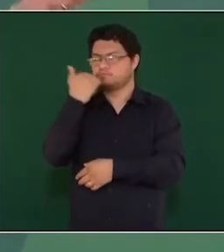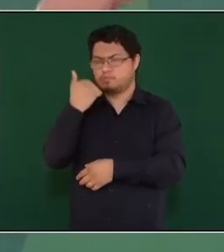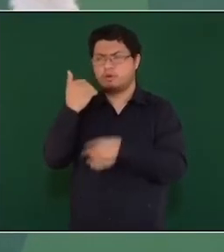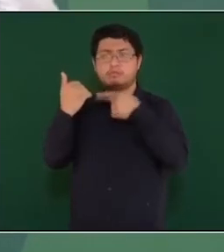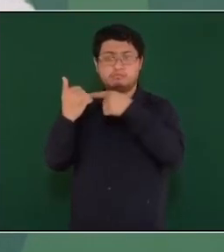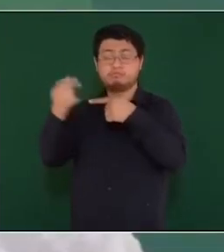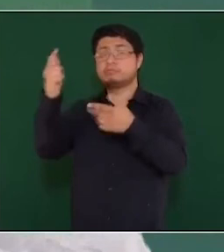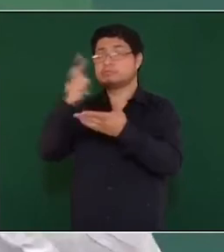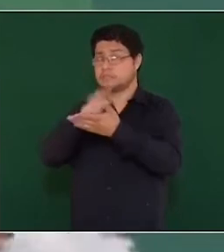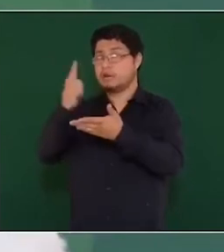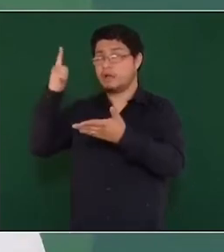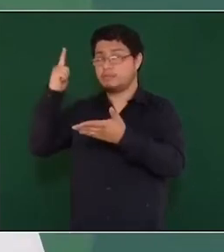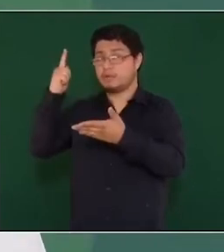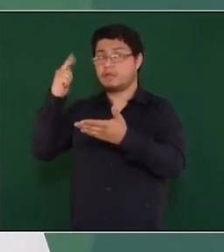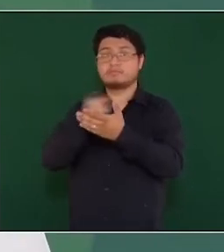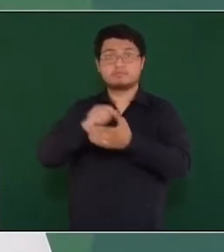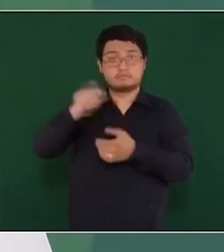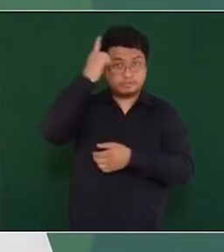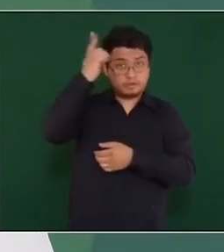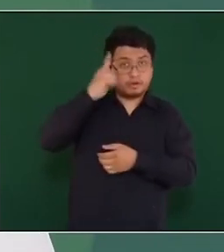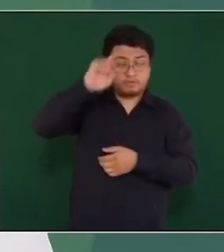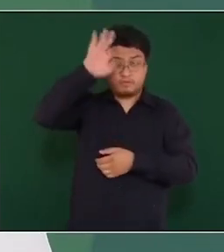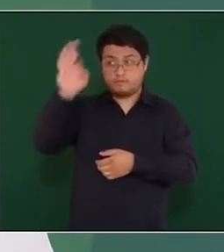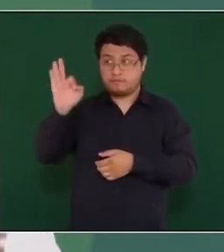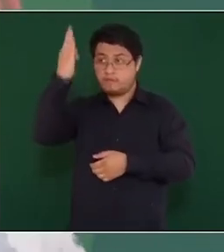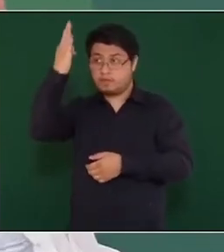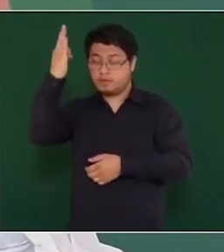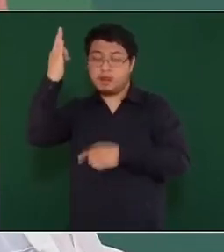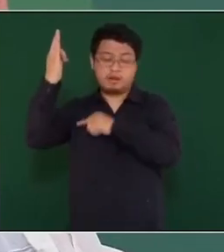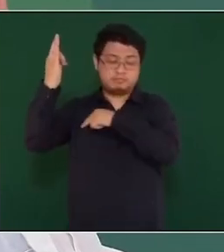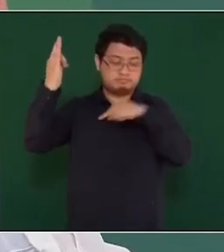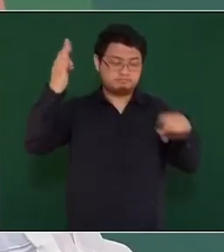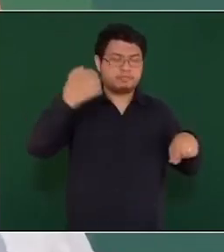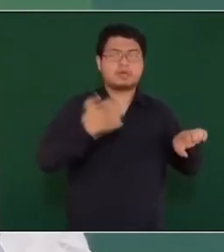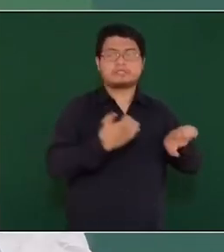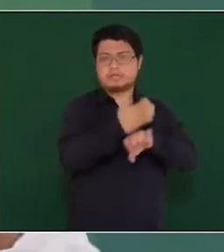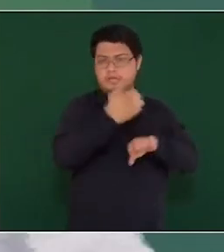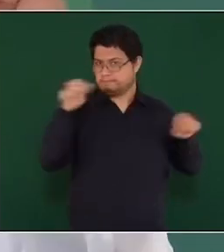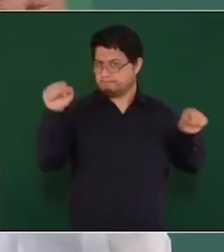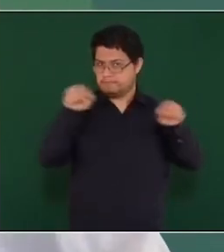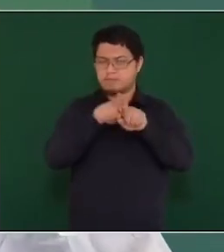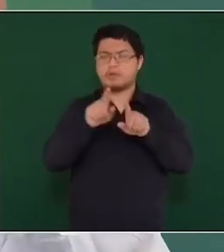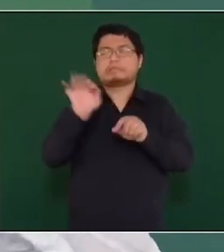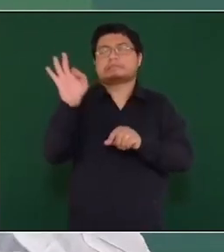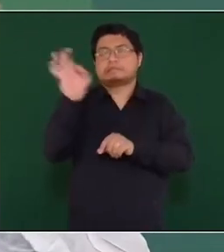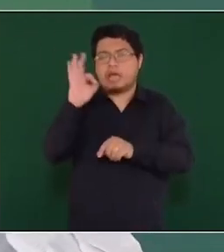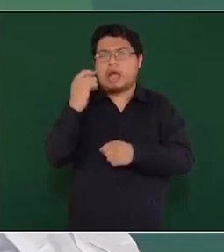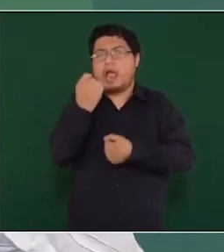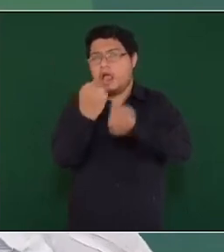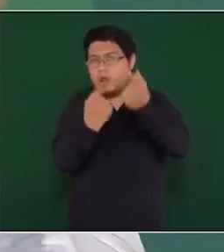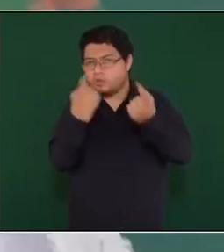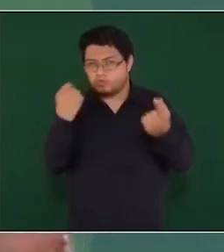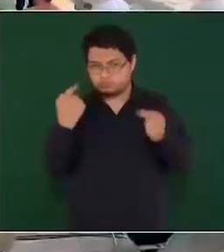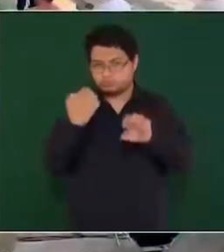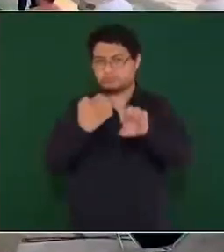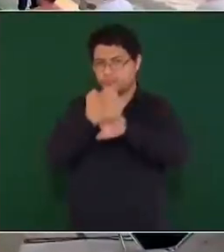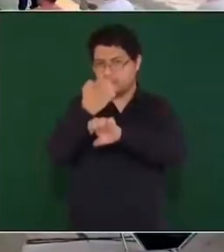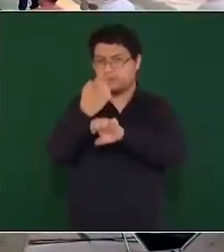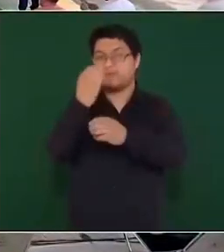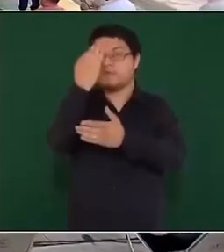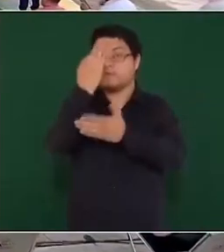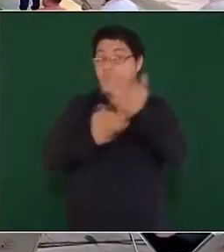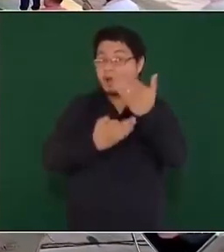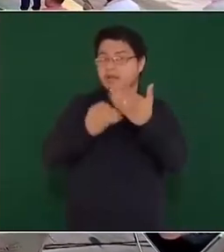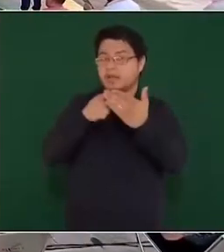federal como en el fuero común. Seguramente hay algún Estado en el que falta actualizar